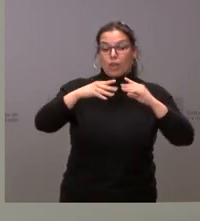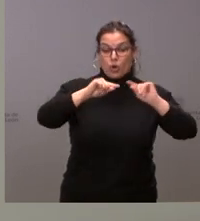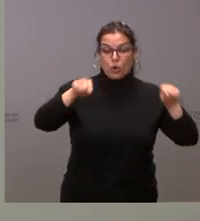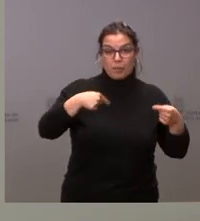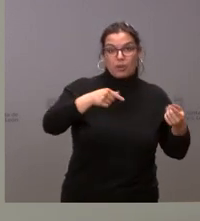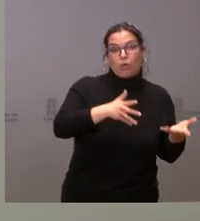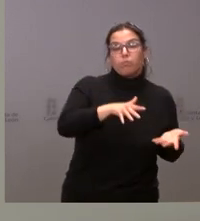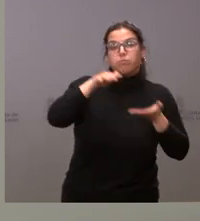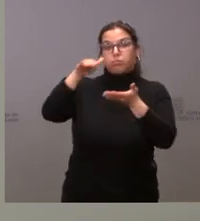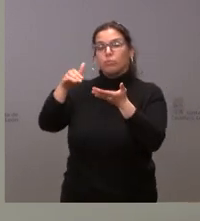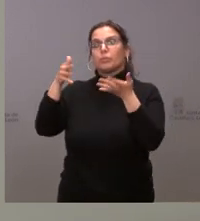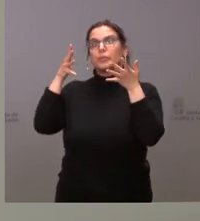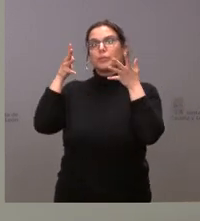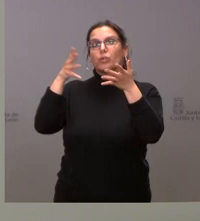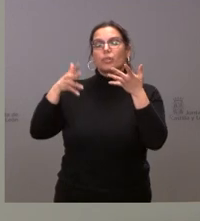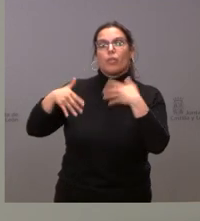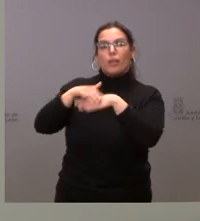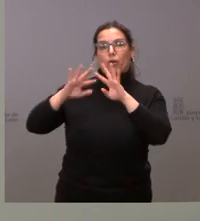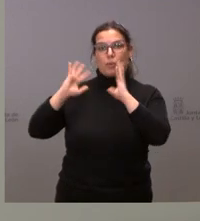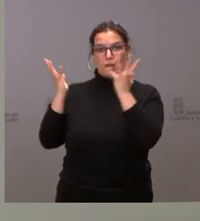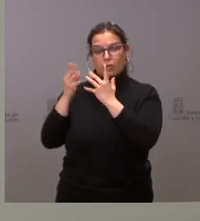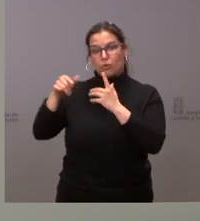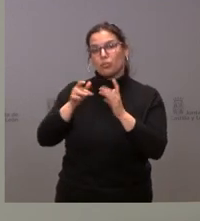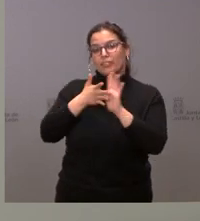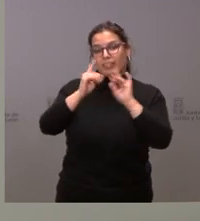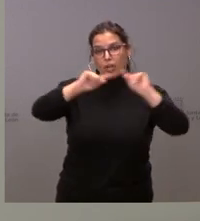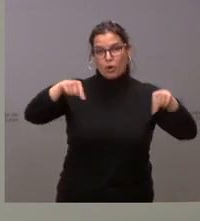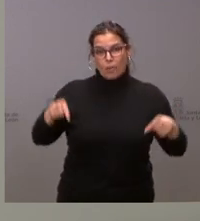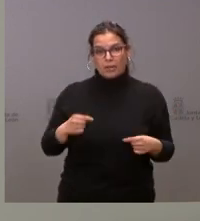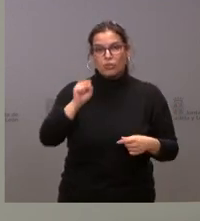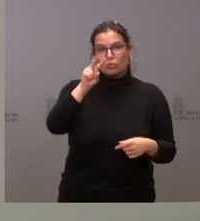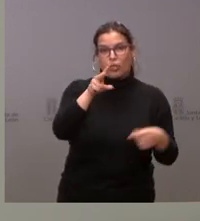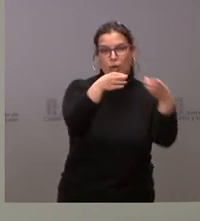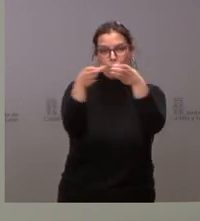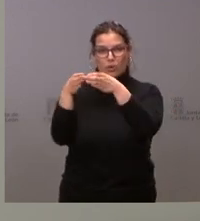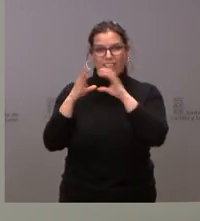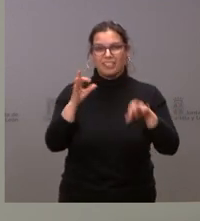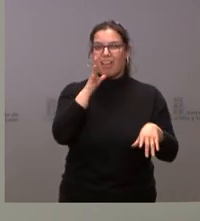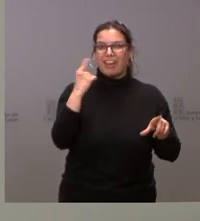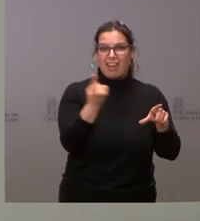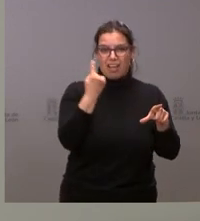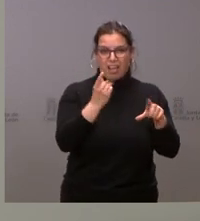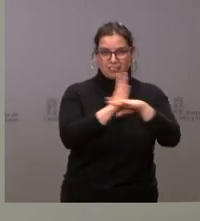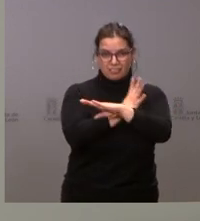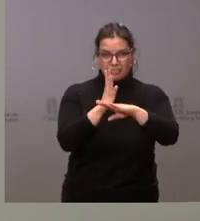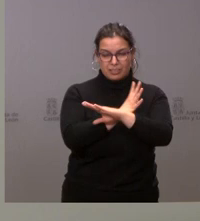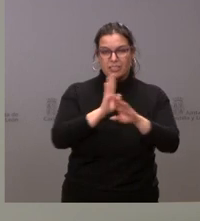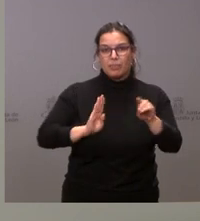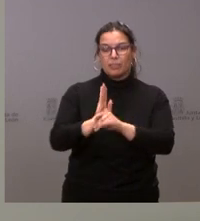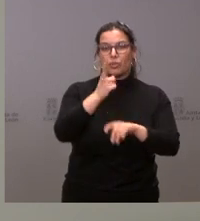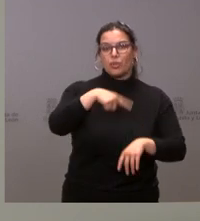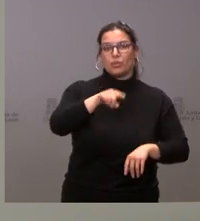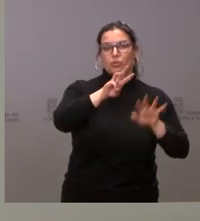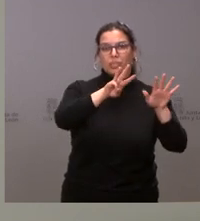al Consejo de Gobierno. Estamos hablando de 12 convenios con comunidades de regantes, una inversión de 183